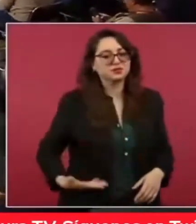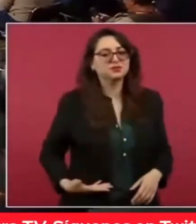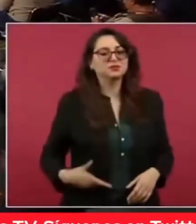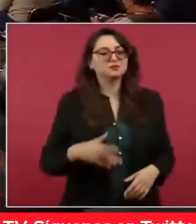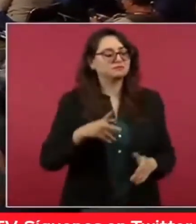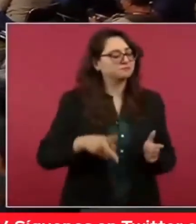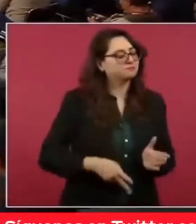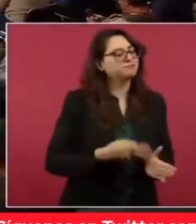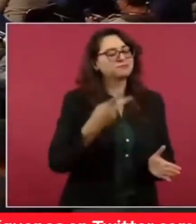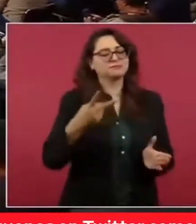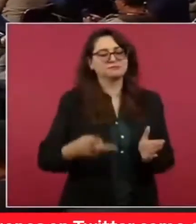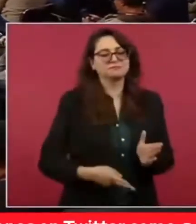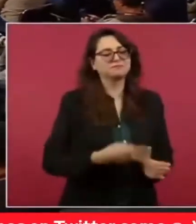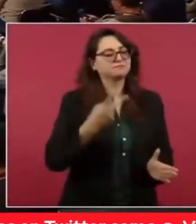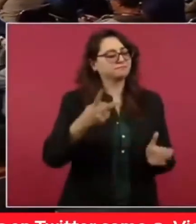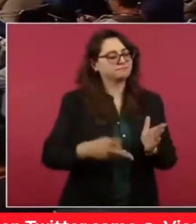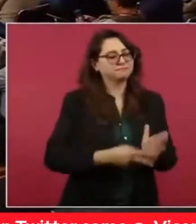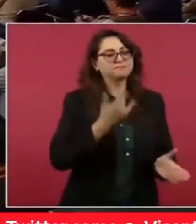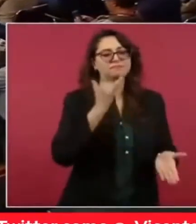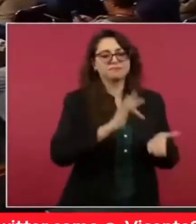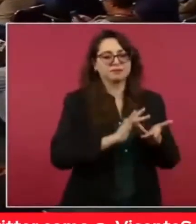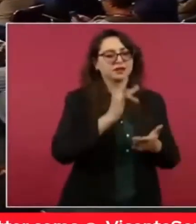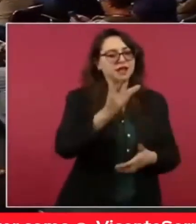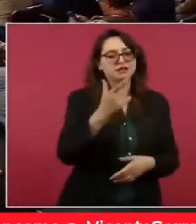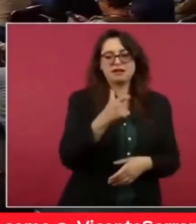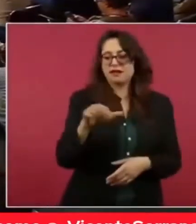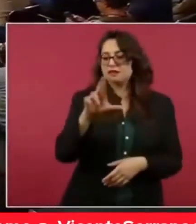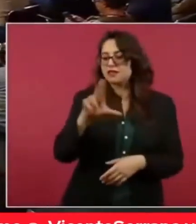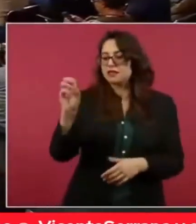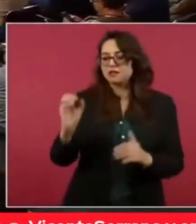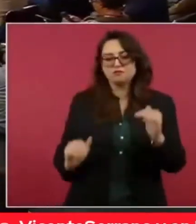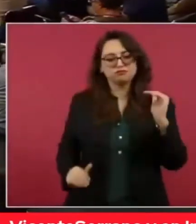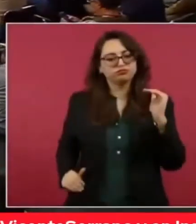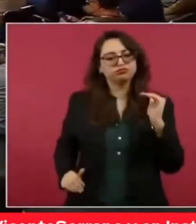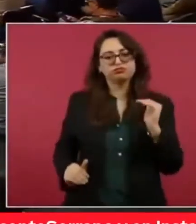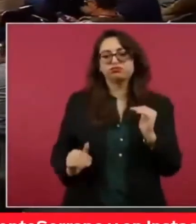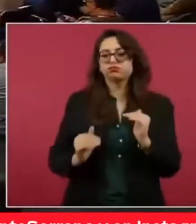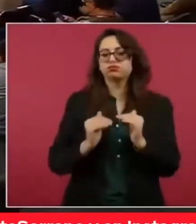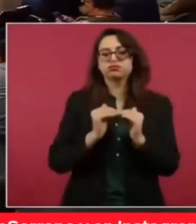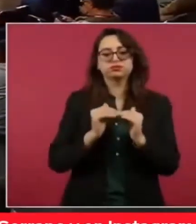Una y mil veces gracias por lo que hace en Quintana Roo. Muchas gracias.